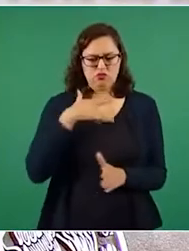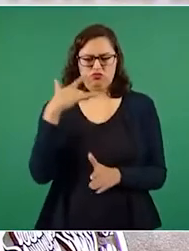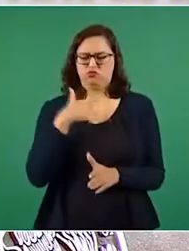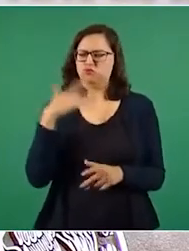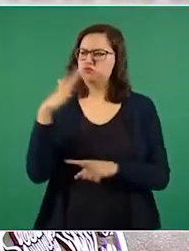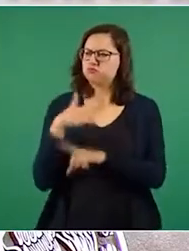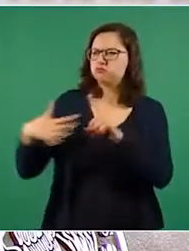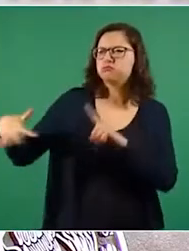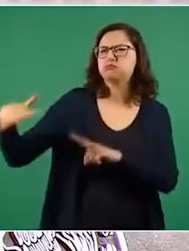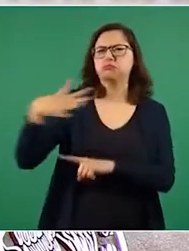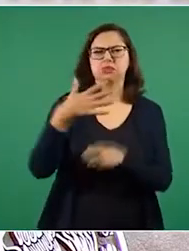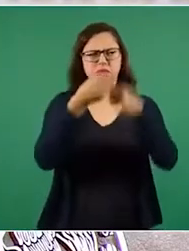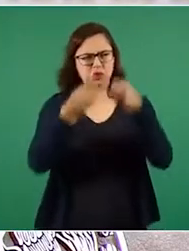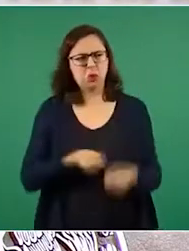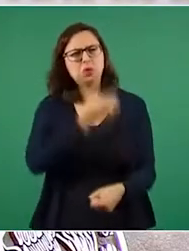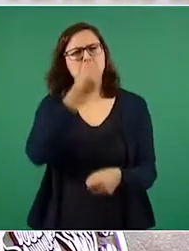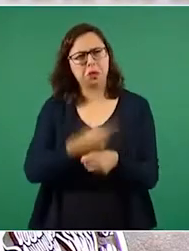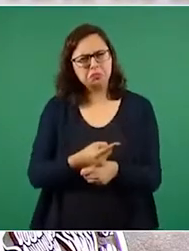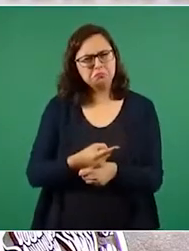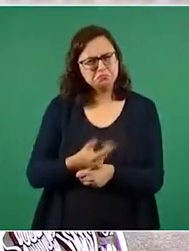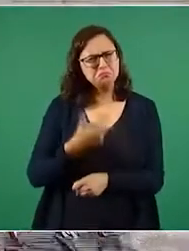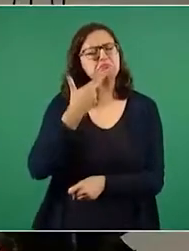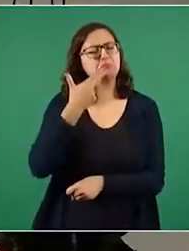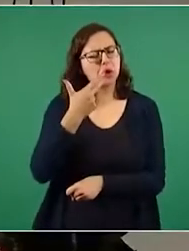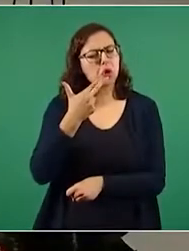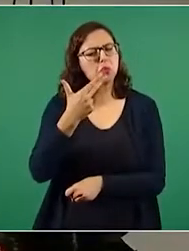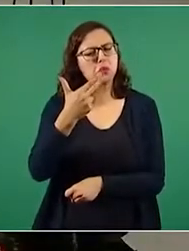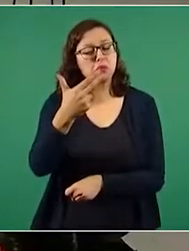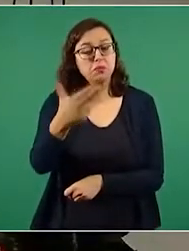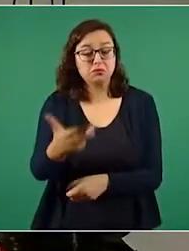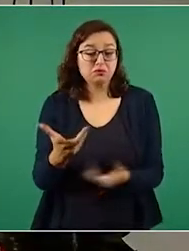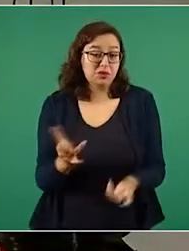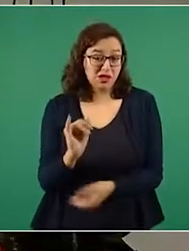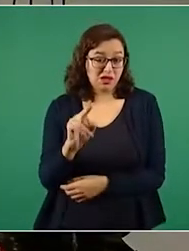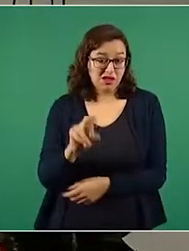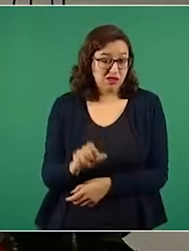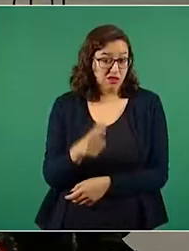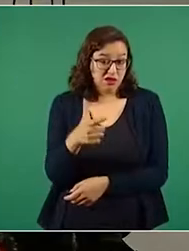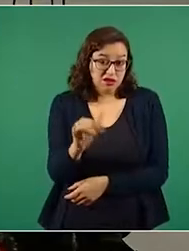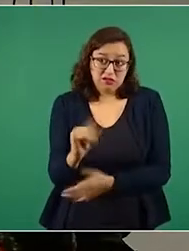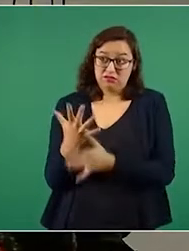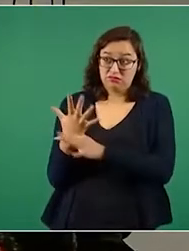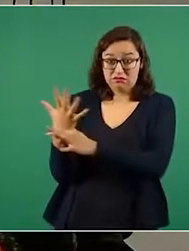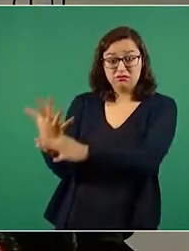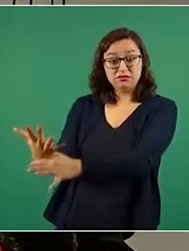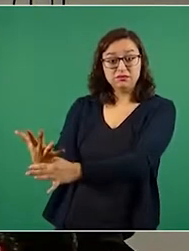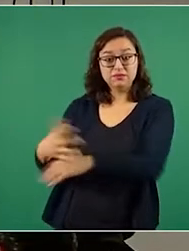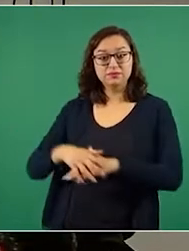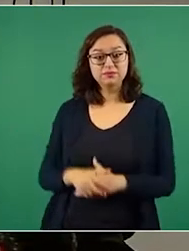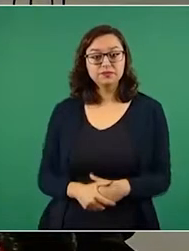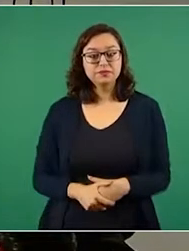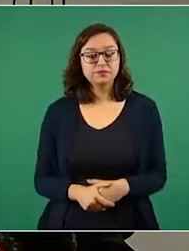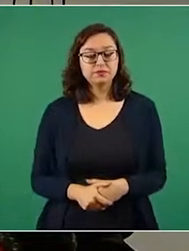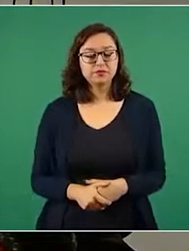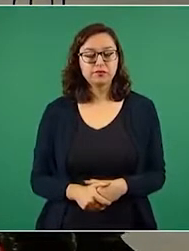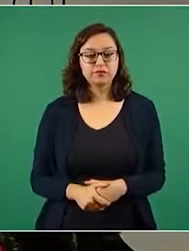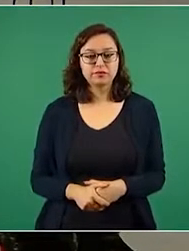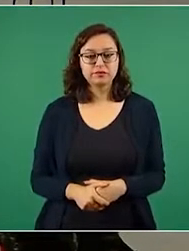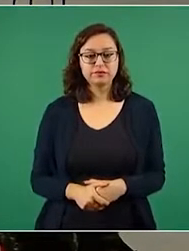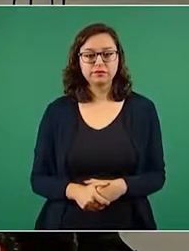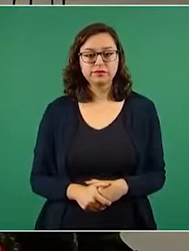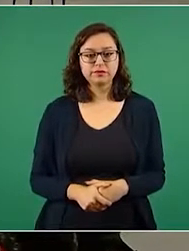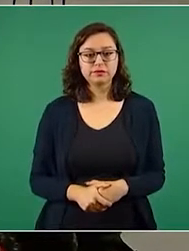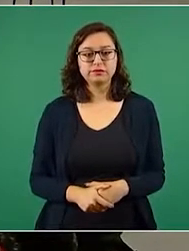Así lo confirma el Inegi en estas dos gráficas. Esta es la última. Muchas gracias.